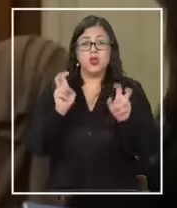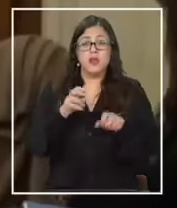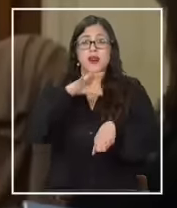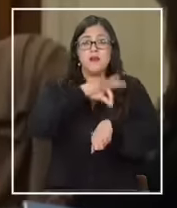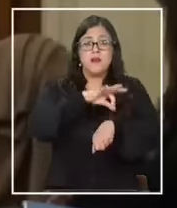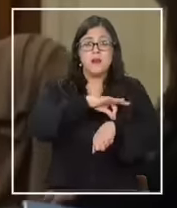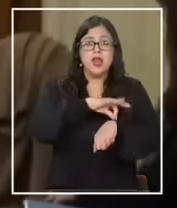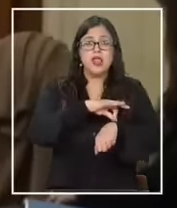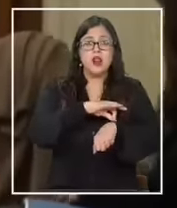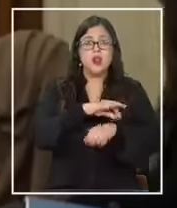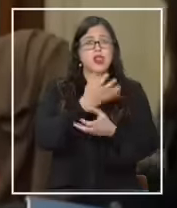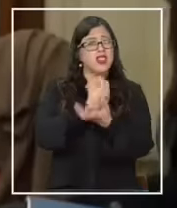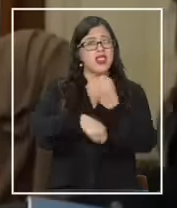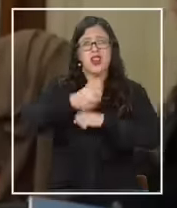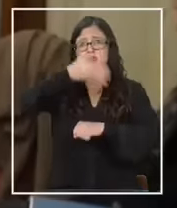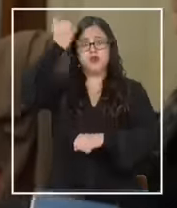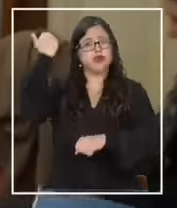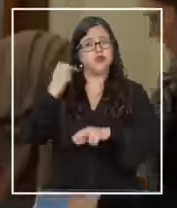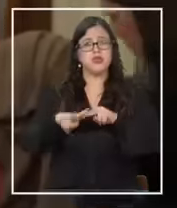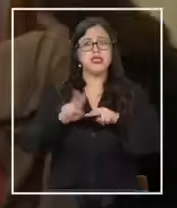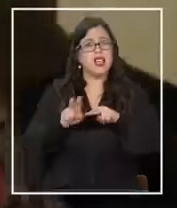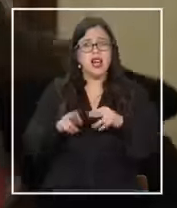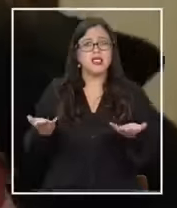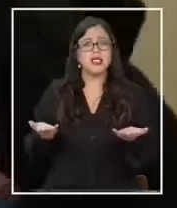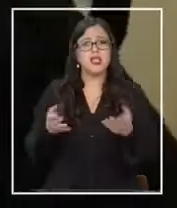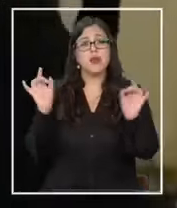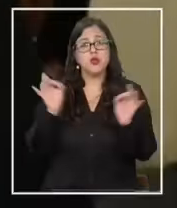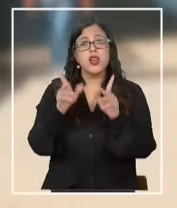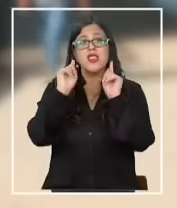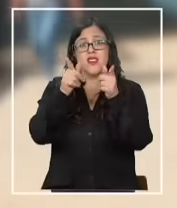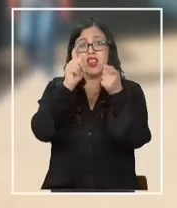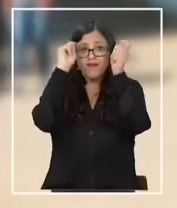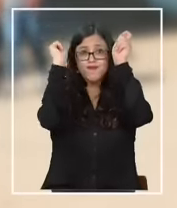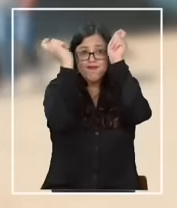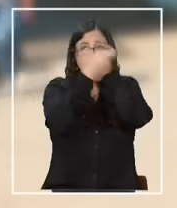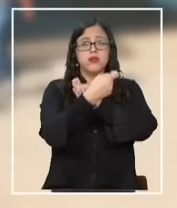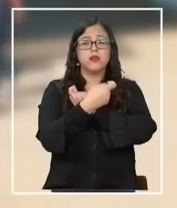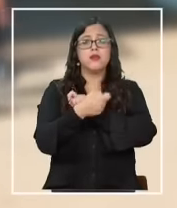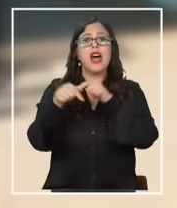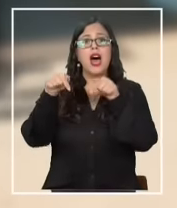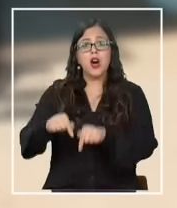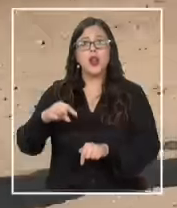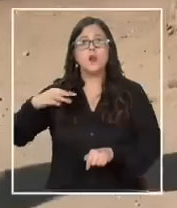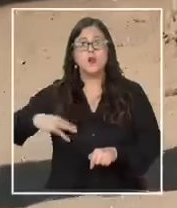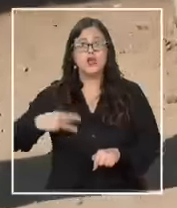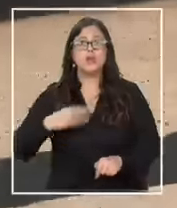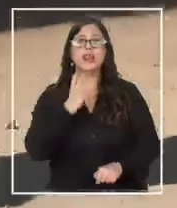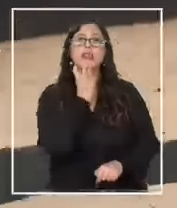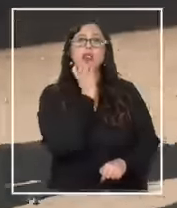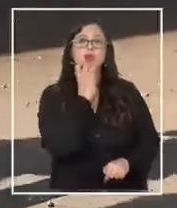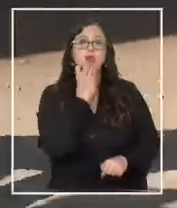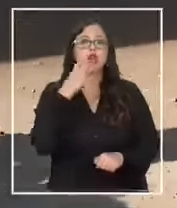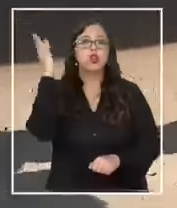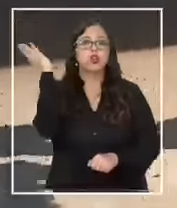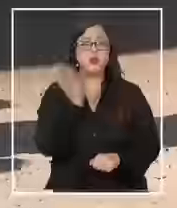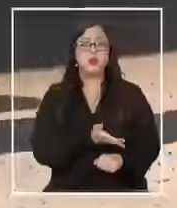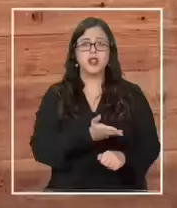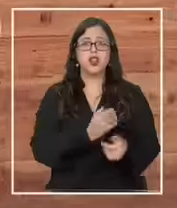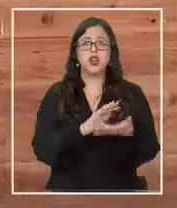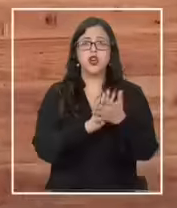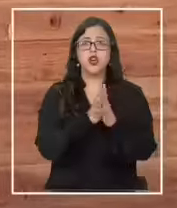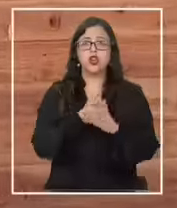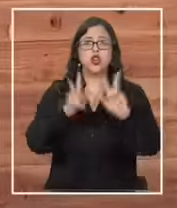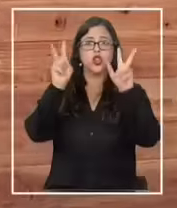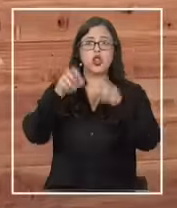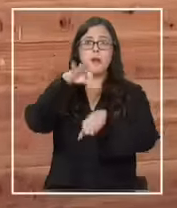que se realiza hace muchos años también que probablemente tienen que cambiar su orientación por ahora el municipio en Antofagasta suspendió todos los